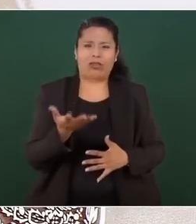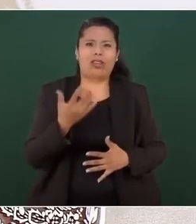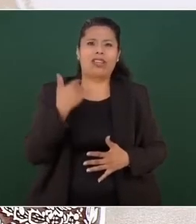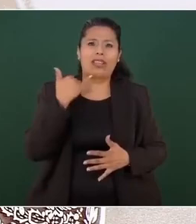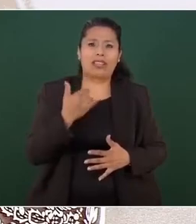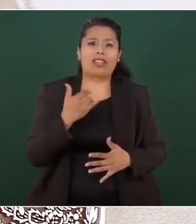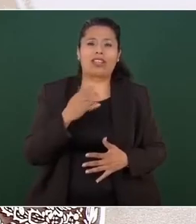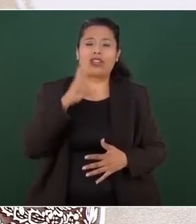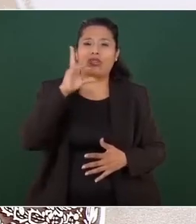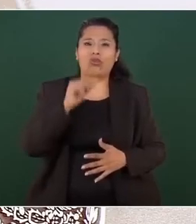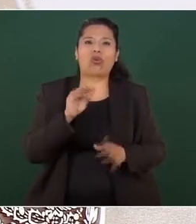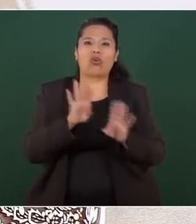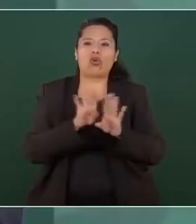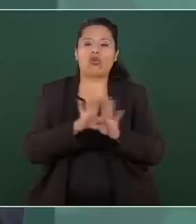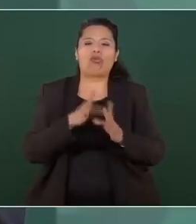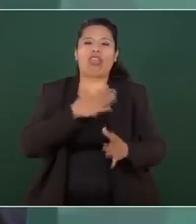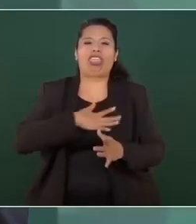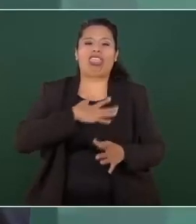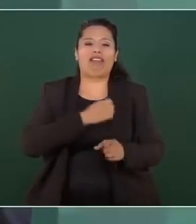no se violen los derechos humanos.